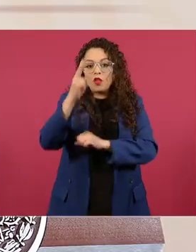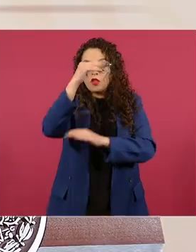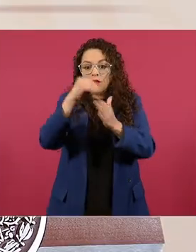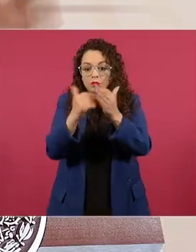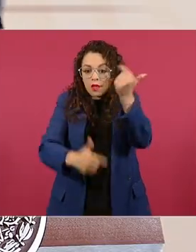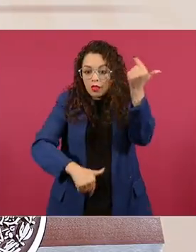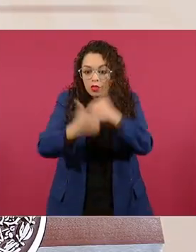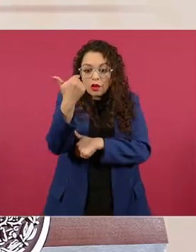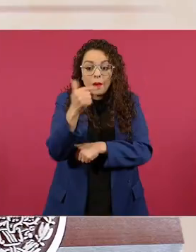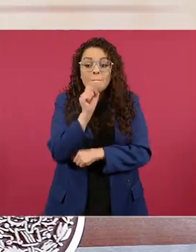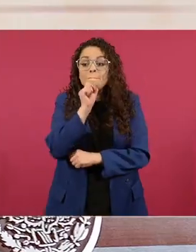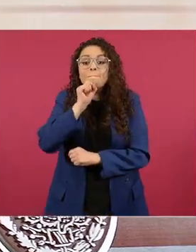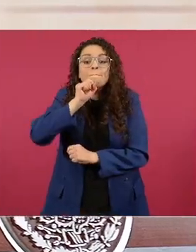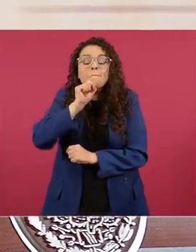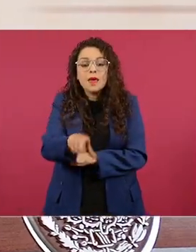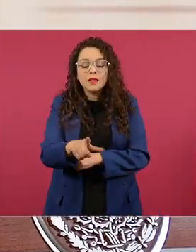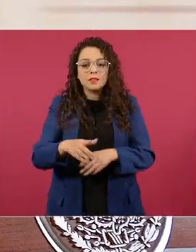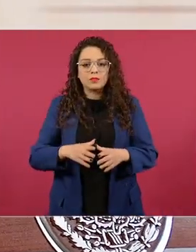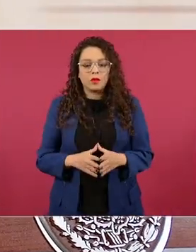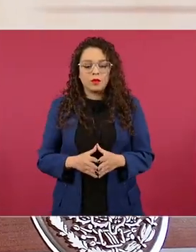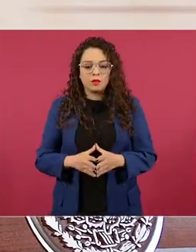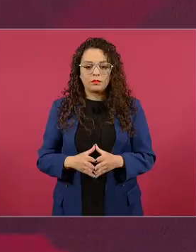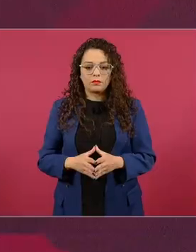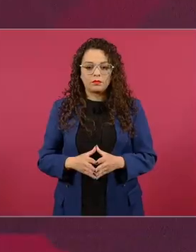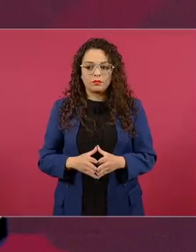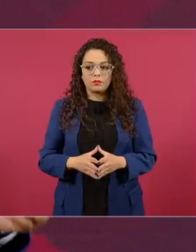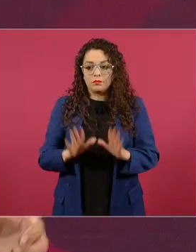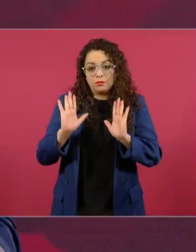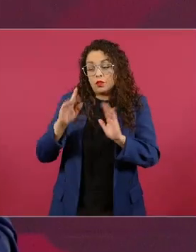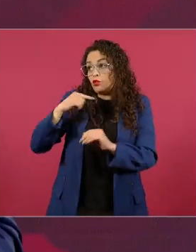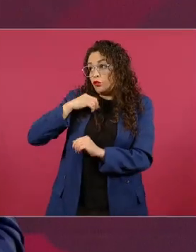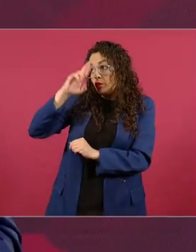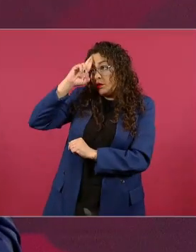entonces los de arriba pues no pero yo los respeto mucho